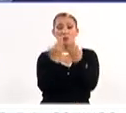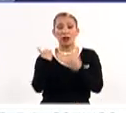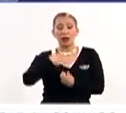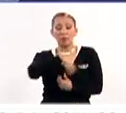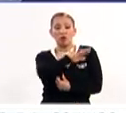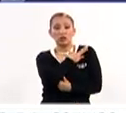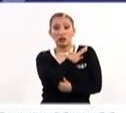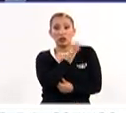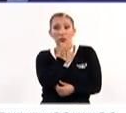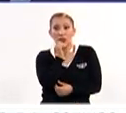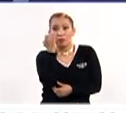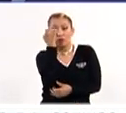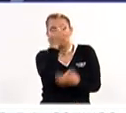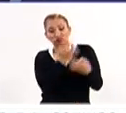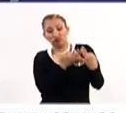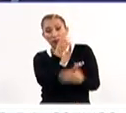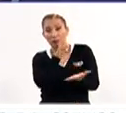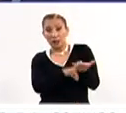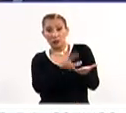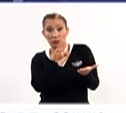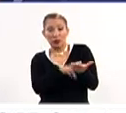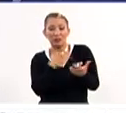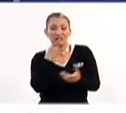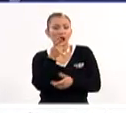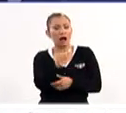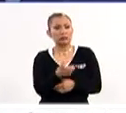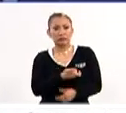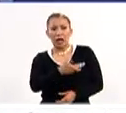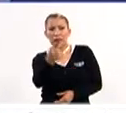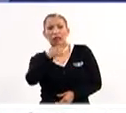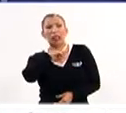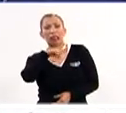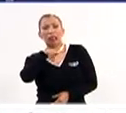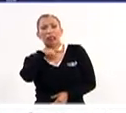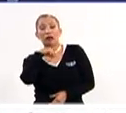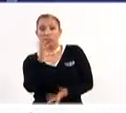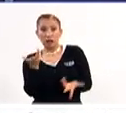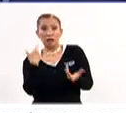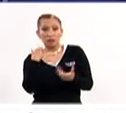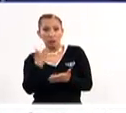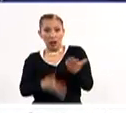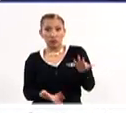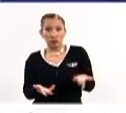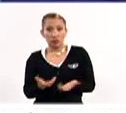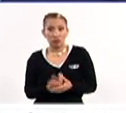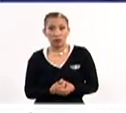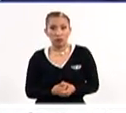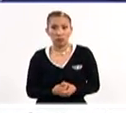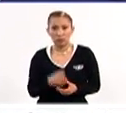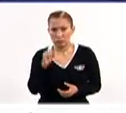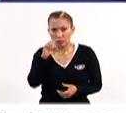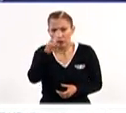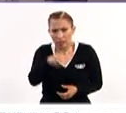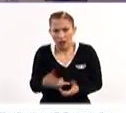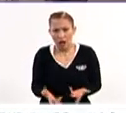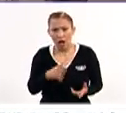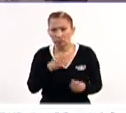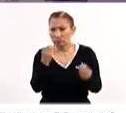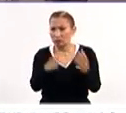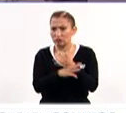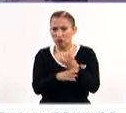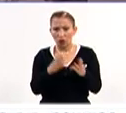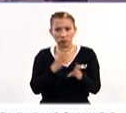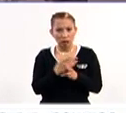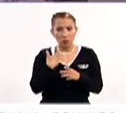Entonces, no podemos juzgarlos por el precio también, porque luego uno dice, ay, está muy caro, en realidad están muy baratos, ¿no? Claro, definitivamente hay muchas